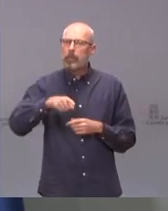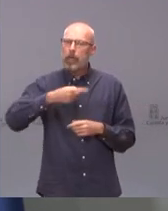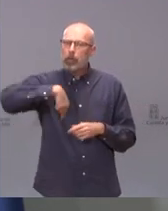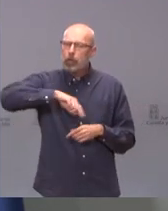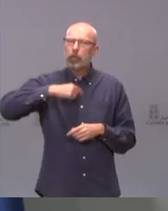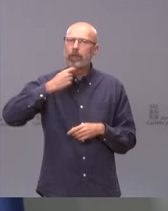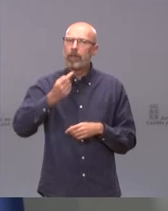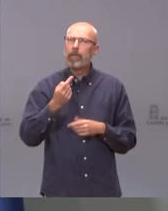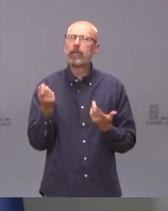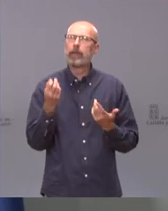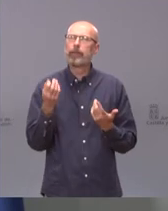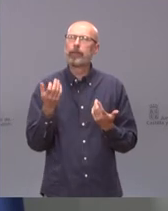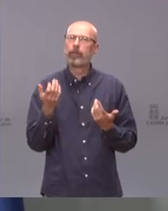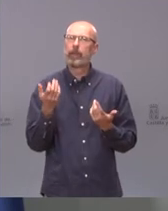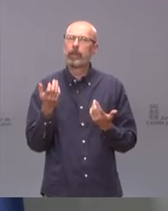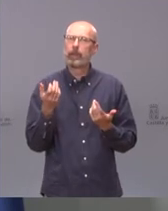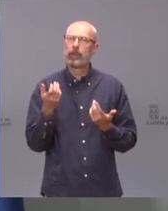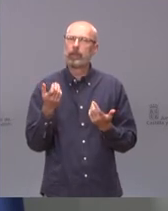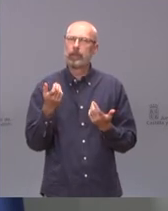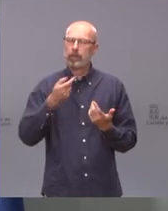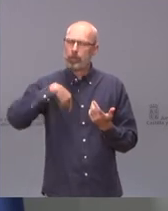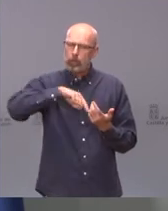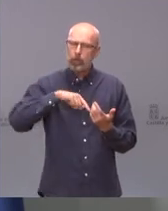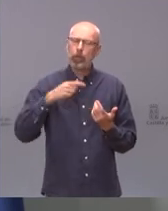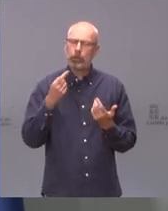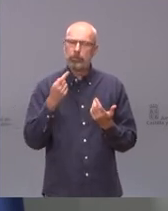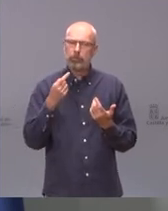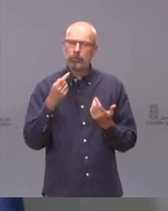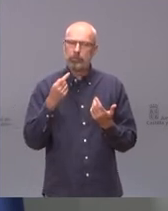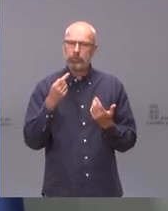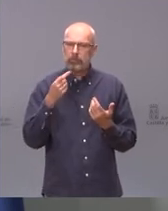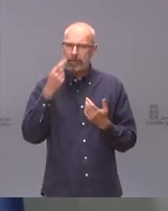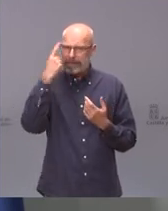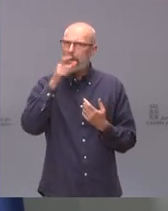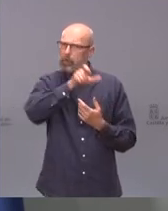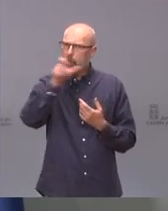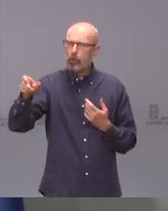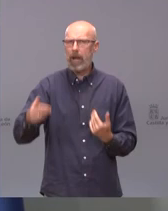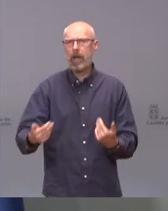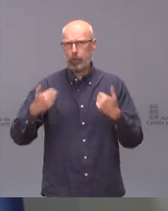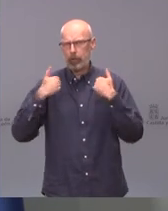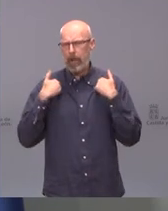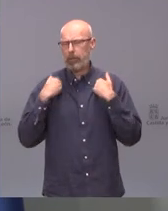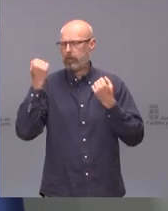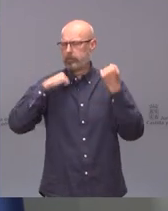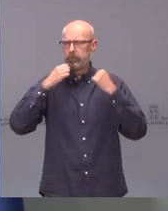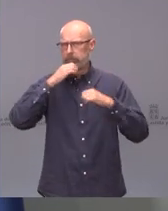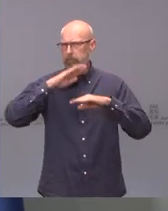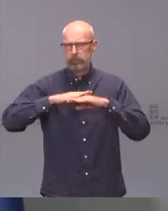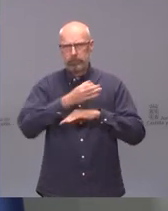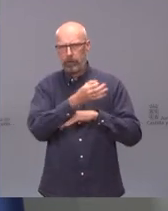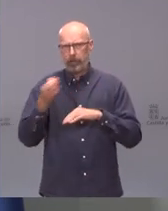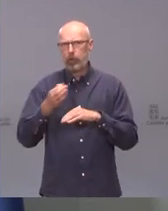responsable de lo que a veces decimos de ella y el comportamiento de las curvas de incidencia. Yo creo que lo está